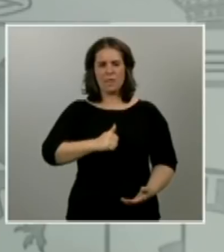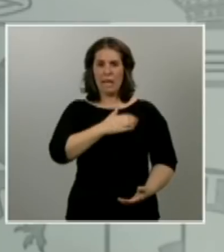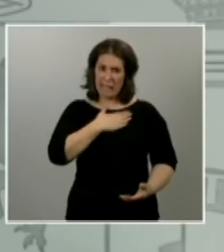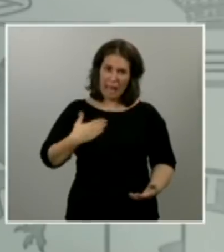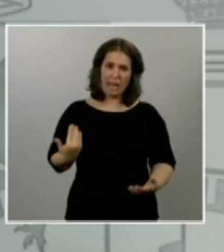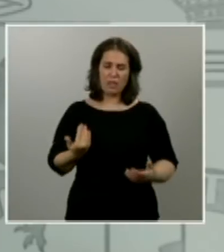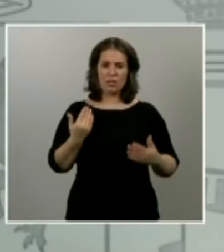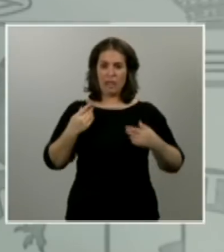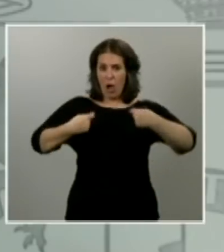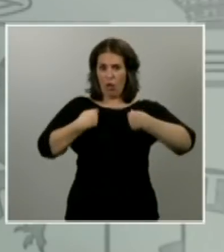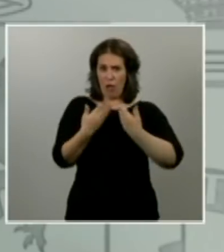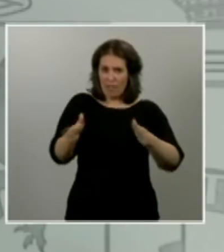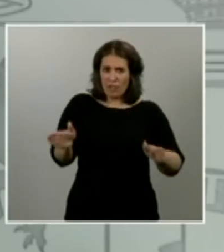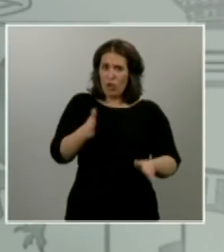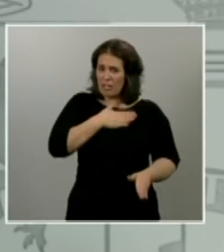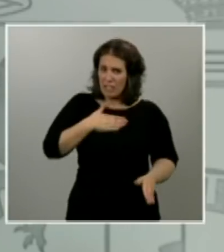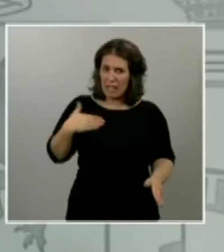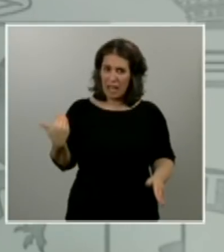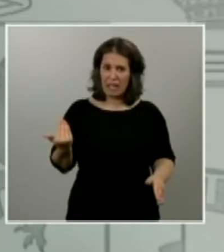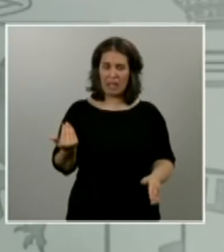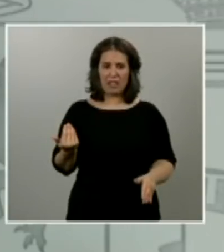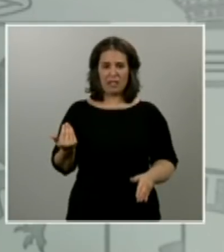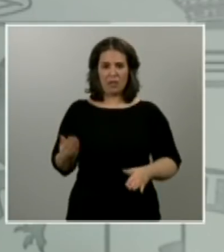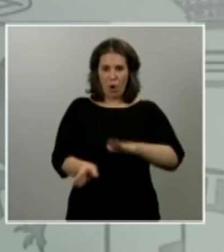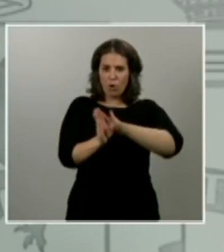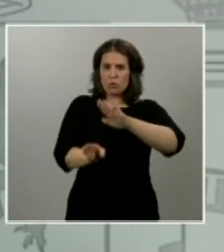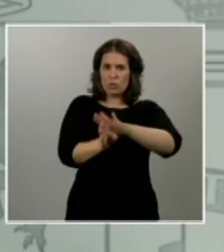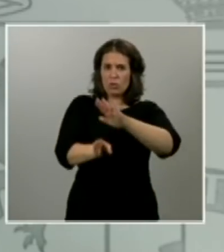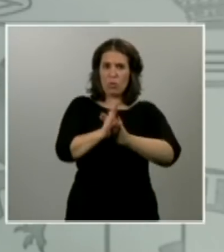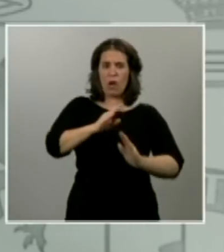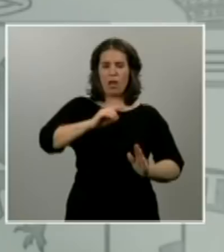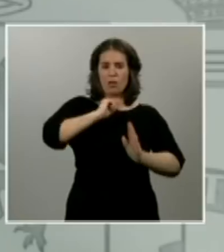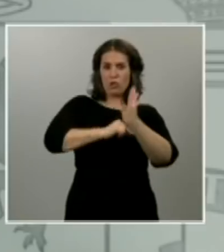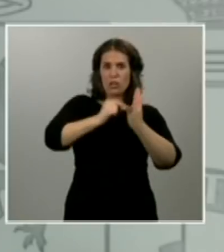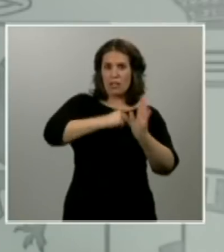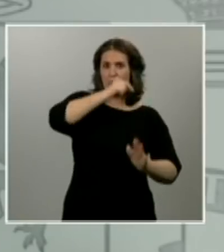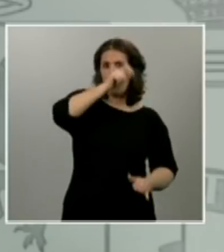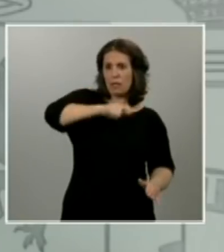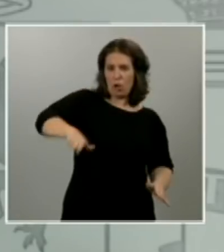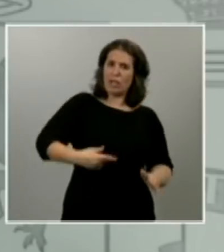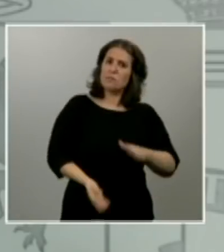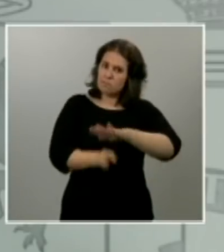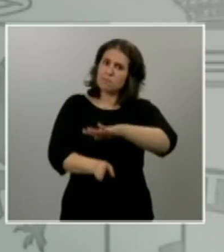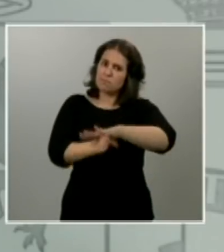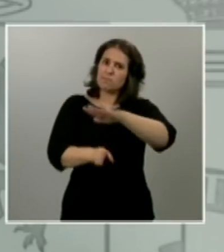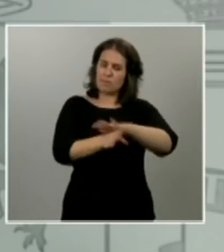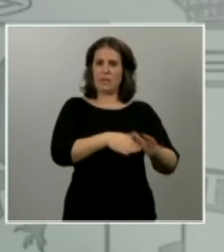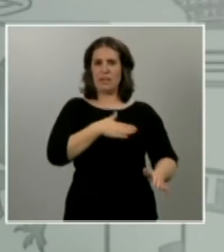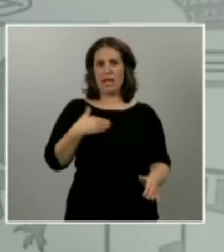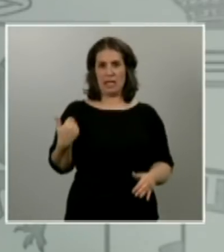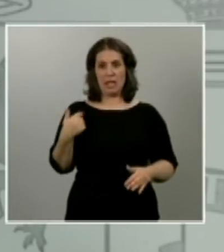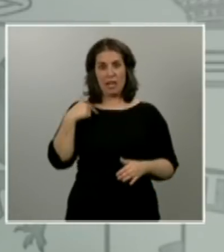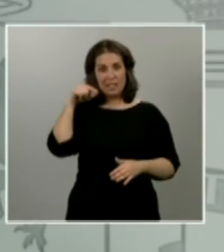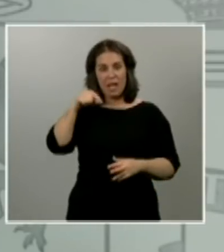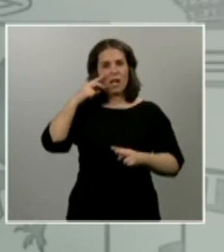sus negocios, siguiendo, manteniendo los empleos de muchos trabajadores y trabajadoras y ese reconocimiento lo